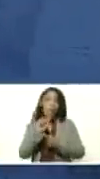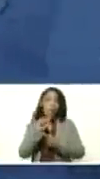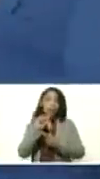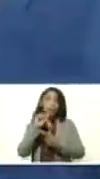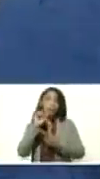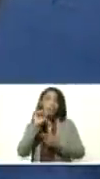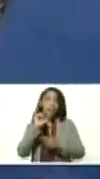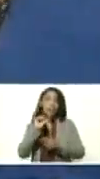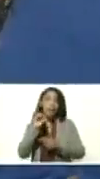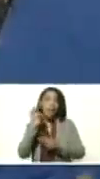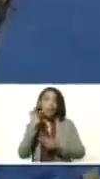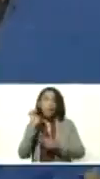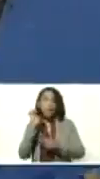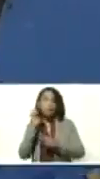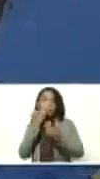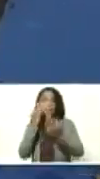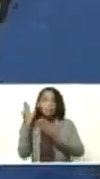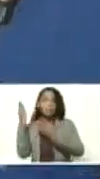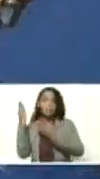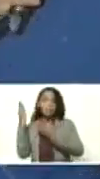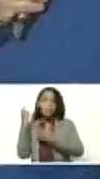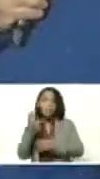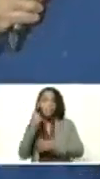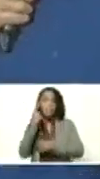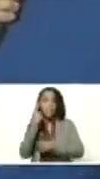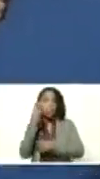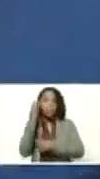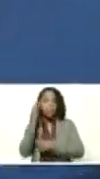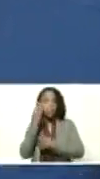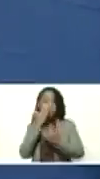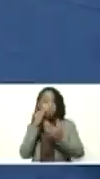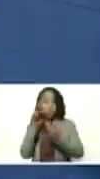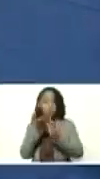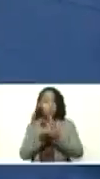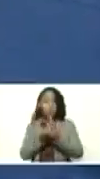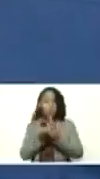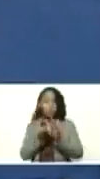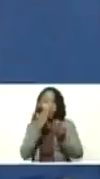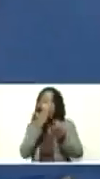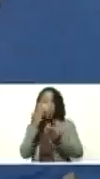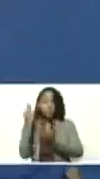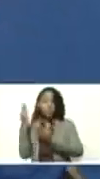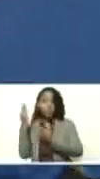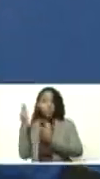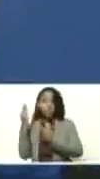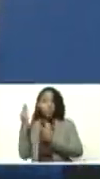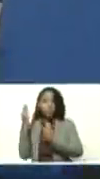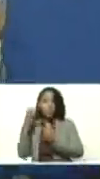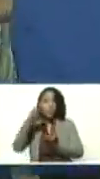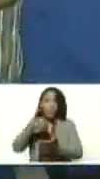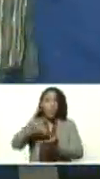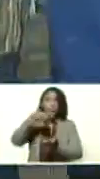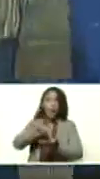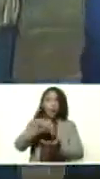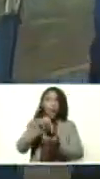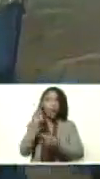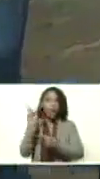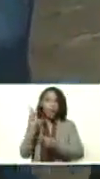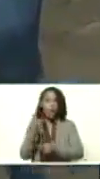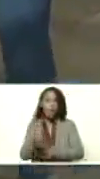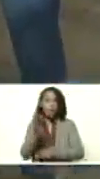Correcto. Vamos a ver. Primero la cabrita, ¿no? Correcto. Esta cabrita, que también es un fenómeno.